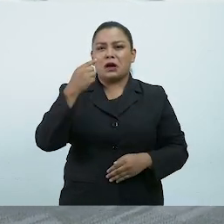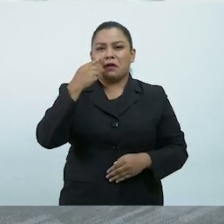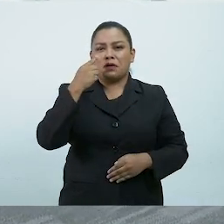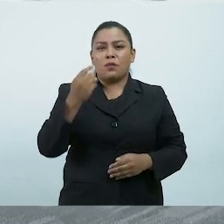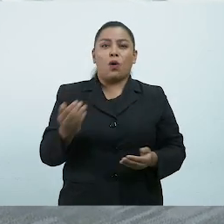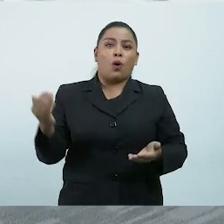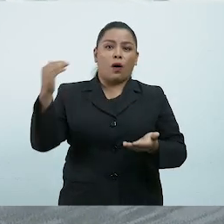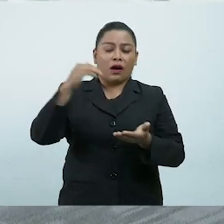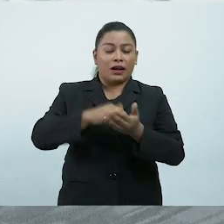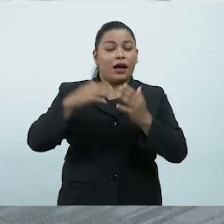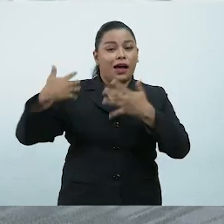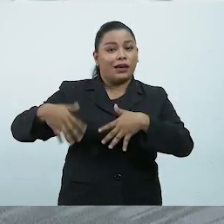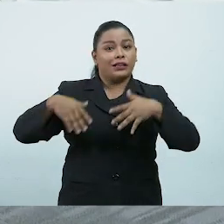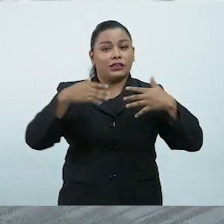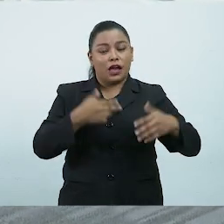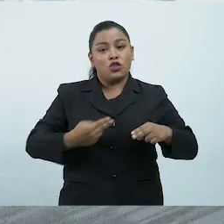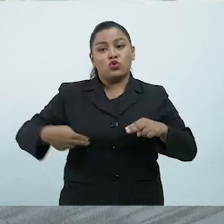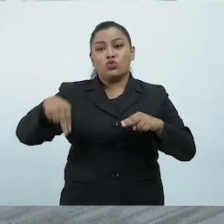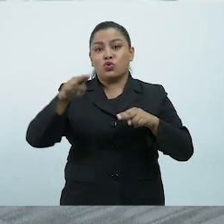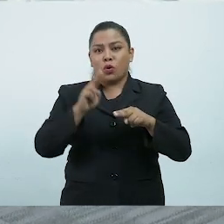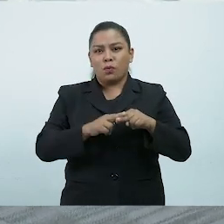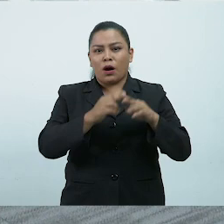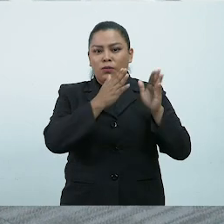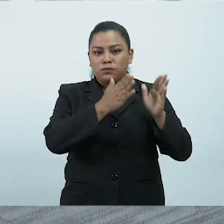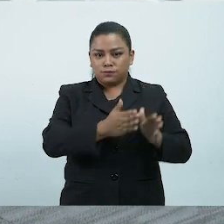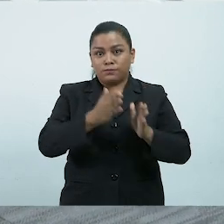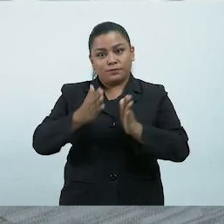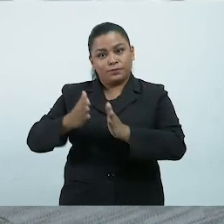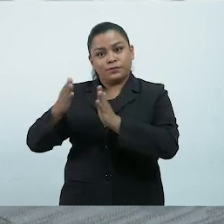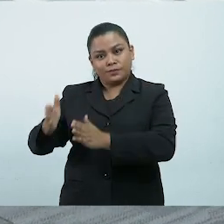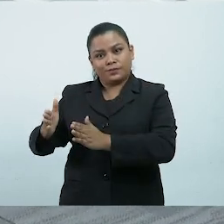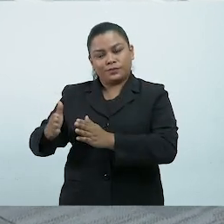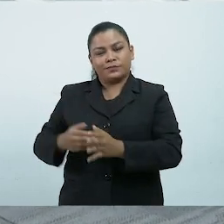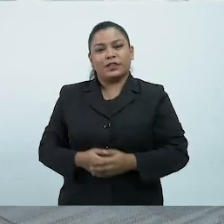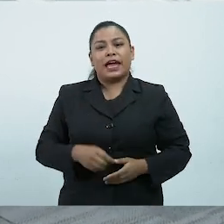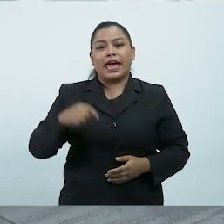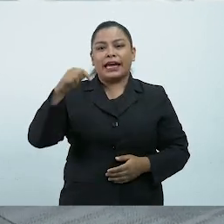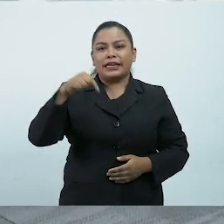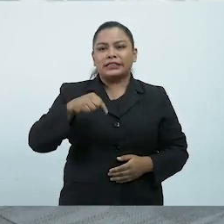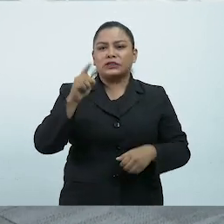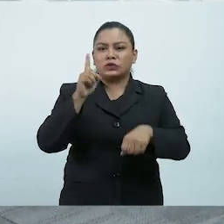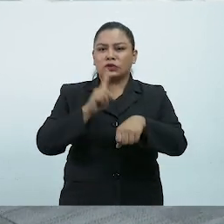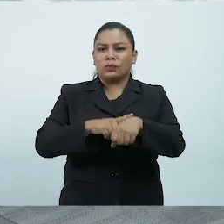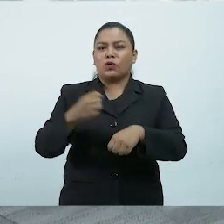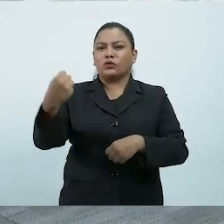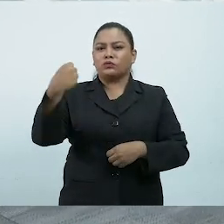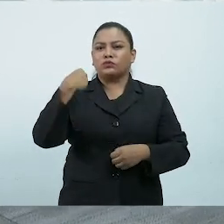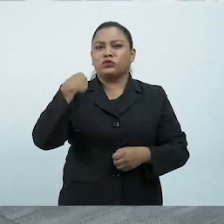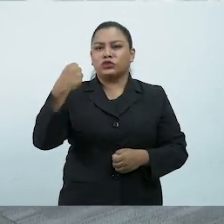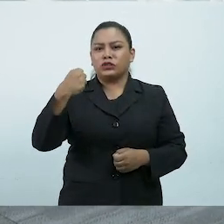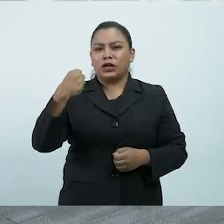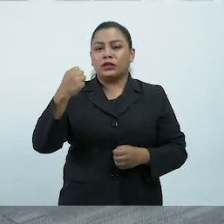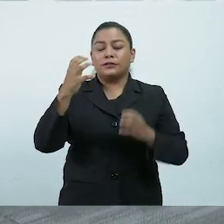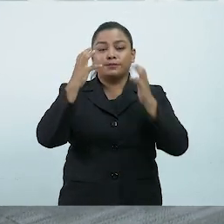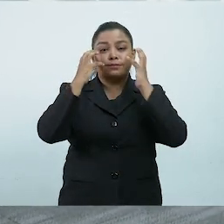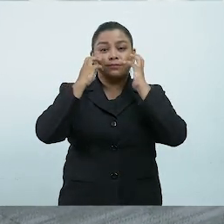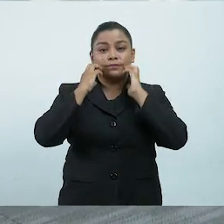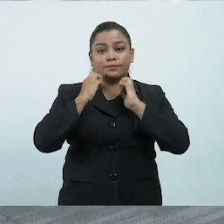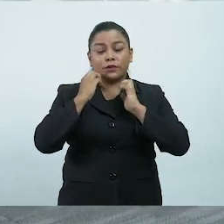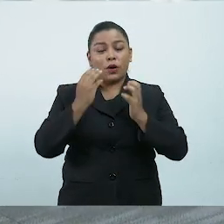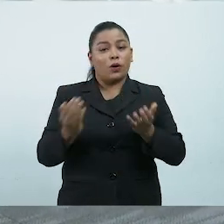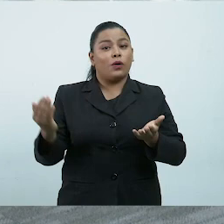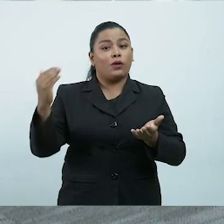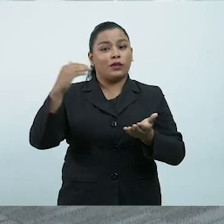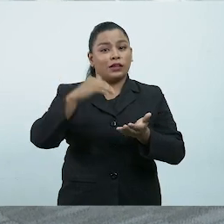retomar nuestras actividades normales paso a paso. Este es un momento importante para garantizar el